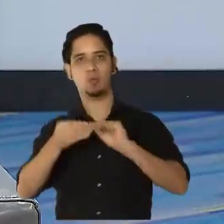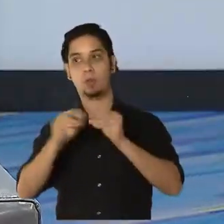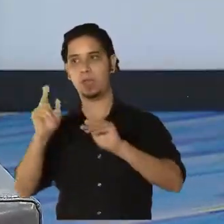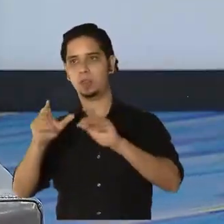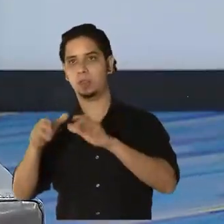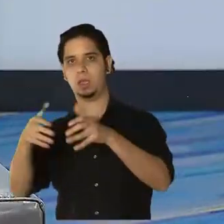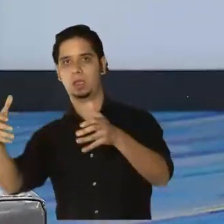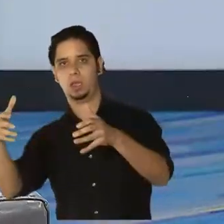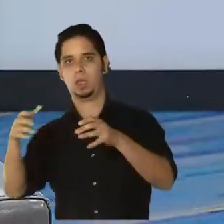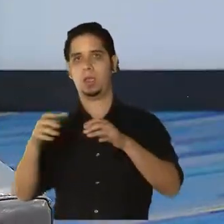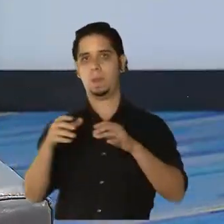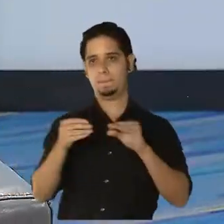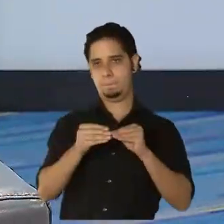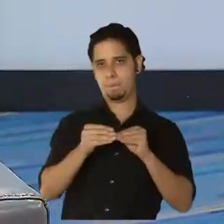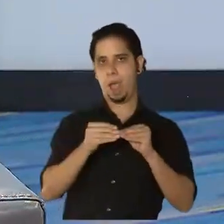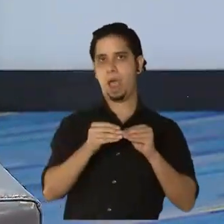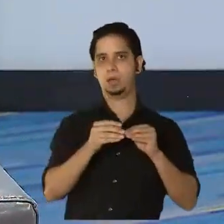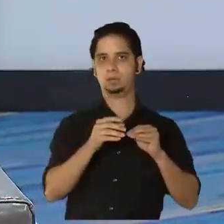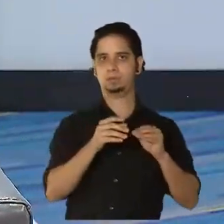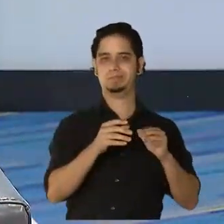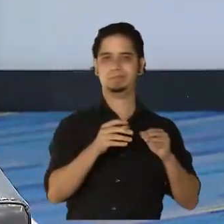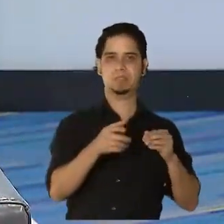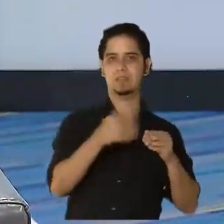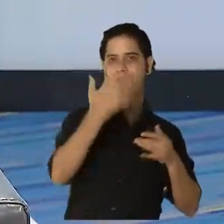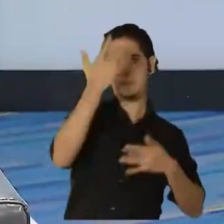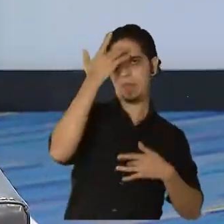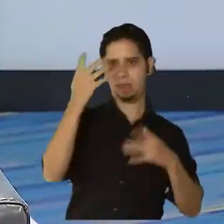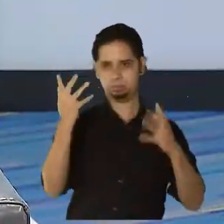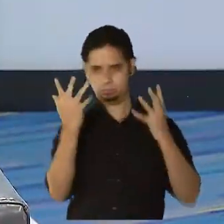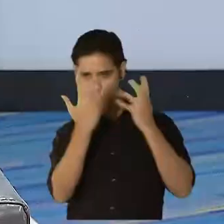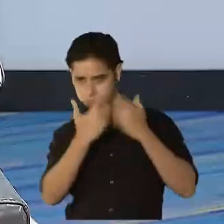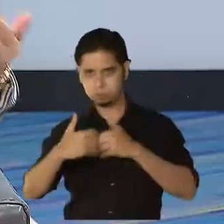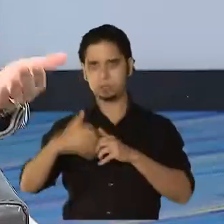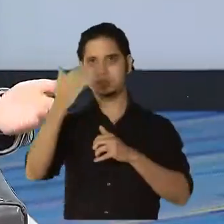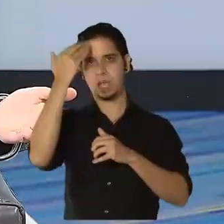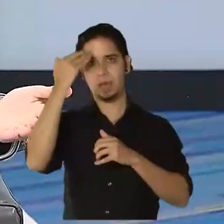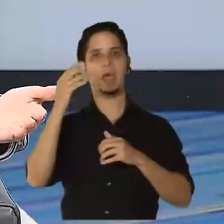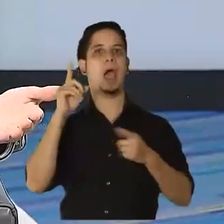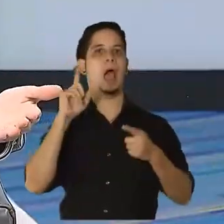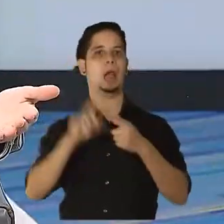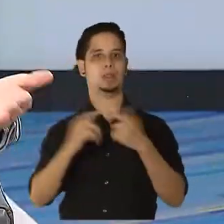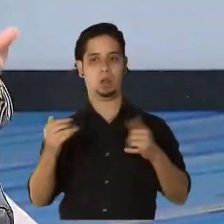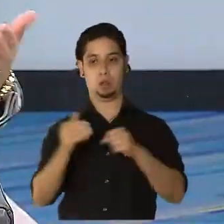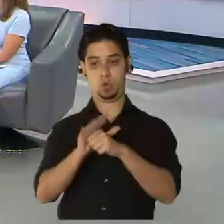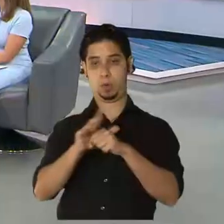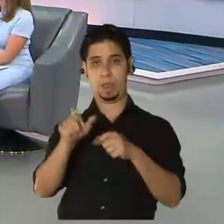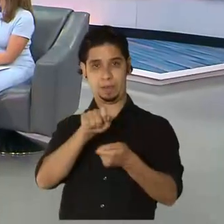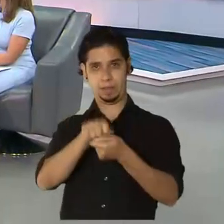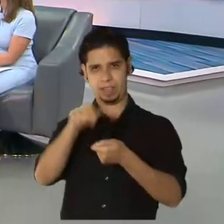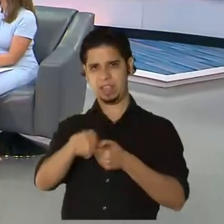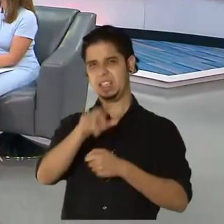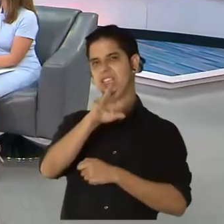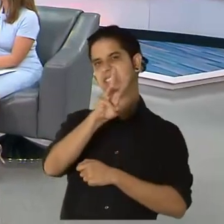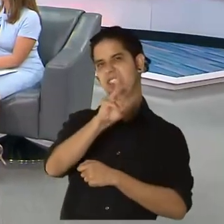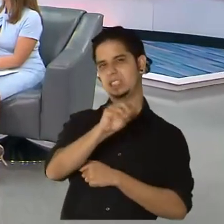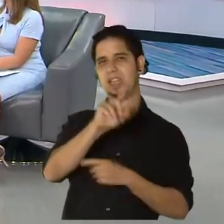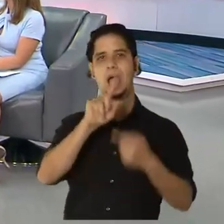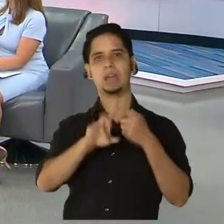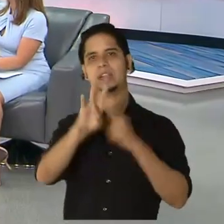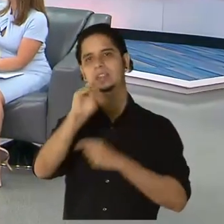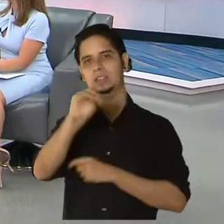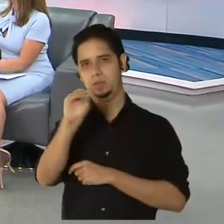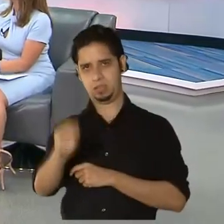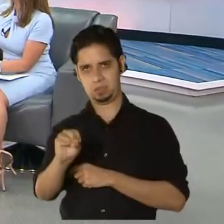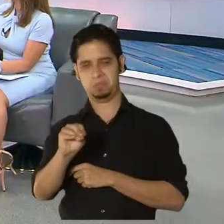fórmula, pero básicamente para COVID preliminarmente se estimó un 70%, 60, 70% en algunas